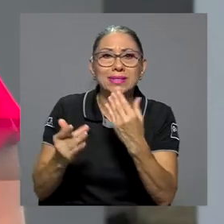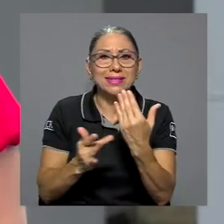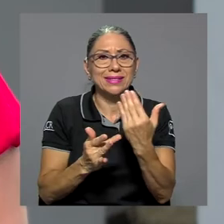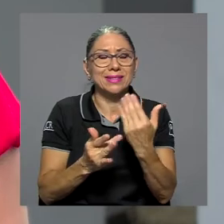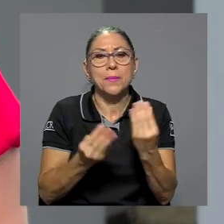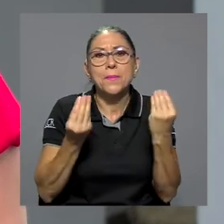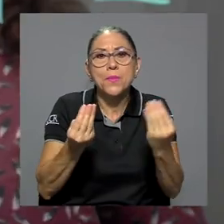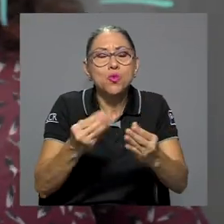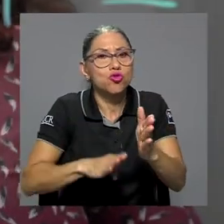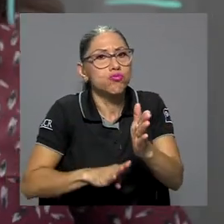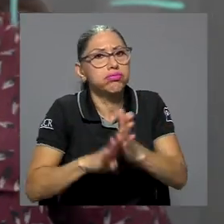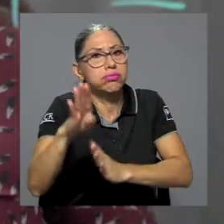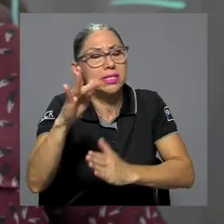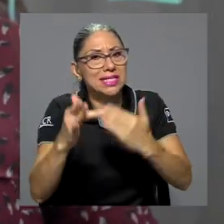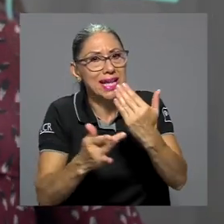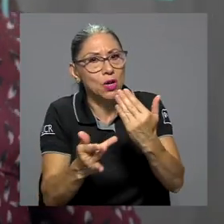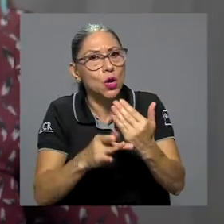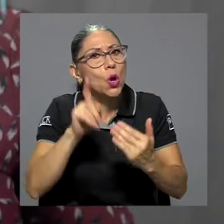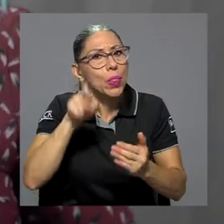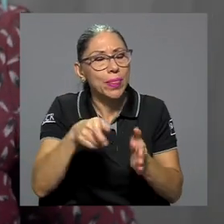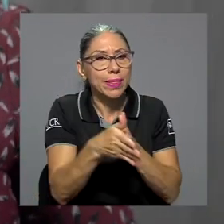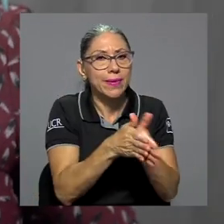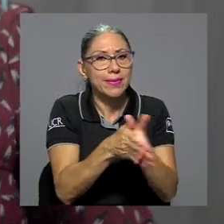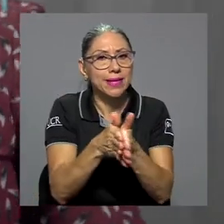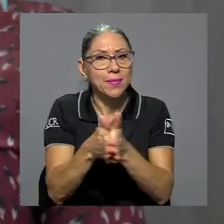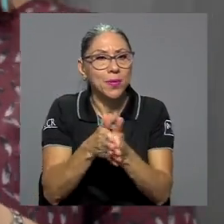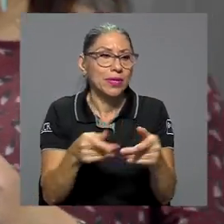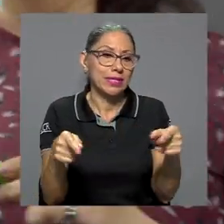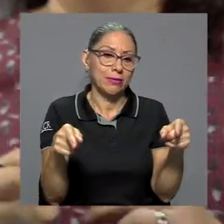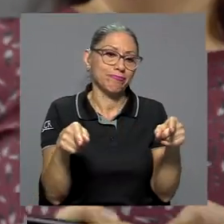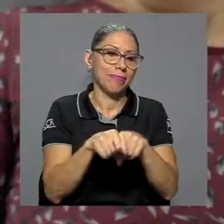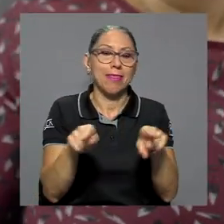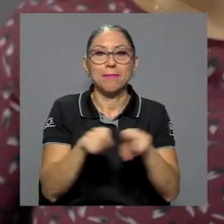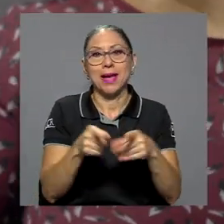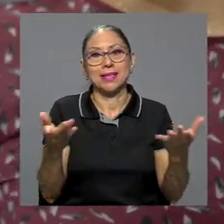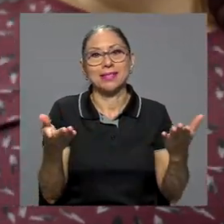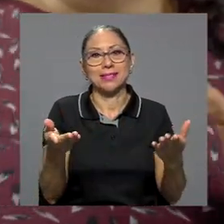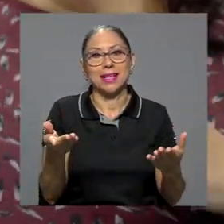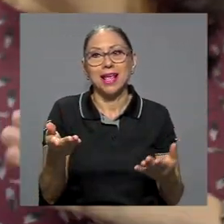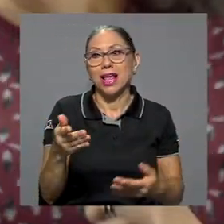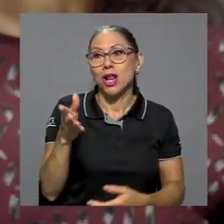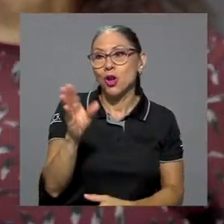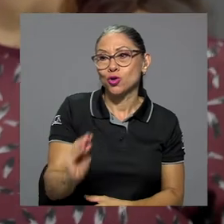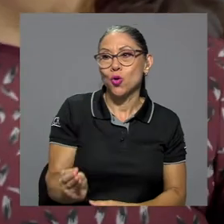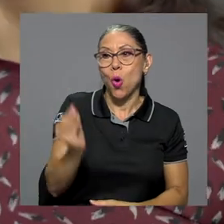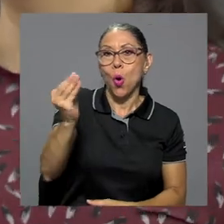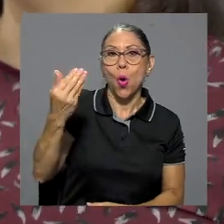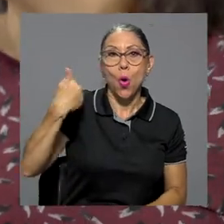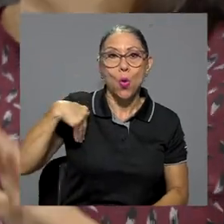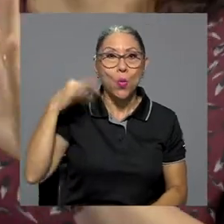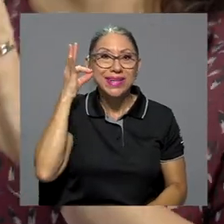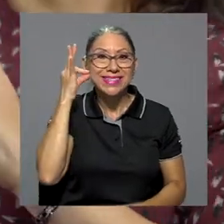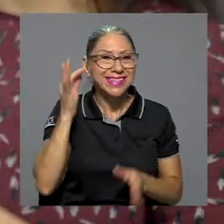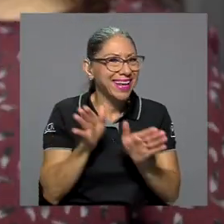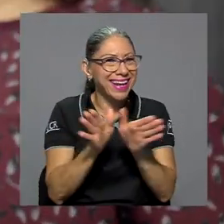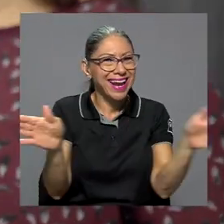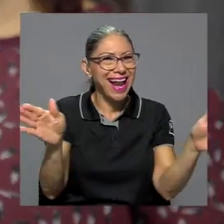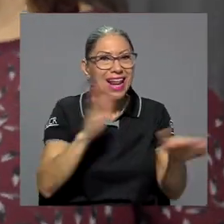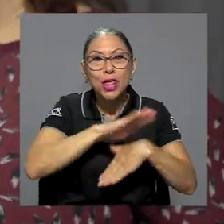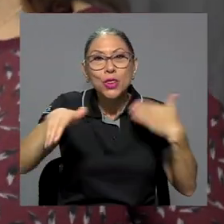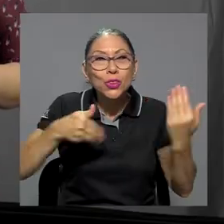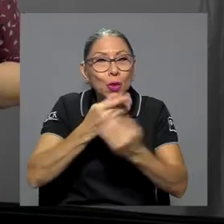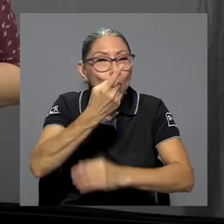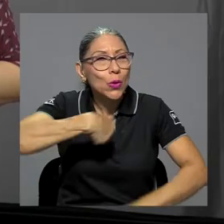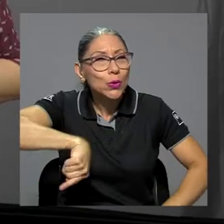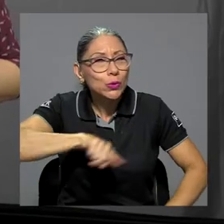muchísima tecnología, hay mucho avance tecnológico que debe ser aprovechado. Además, los muchachos y las muchachas en general y todos